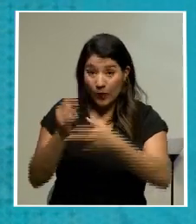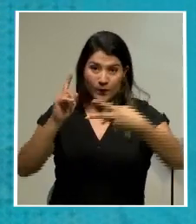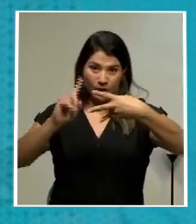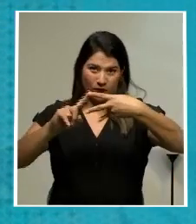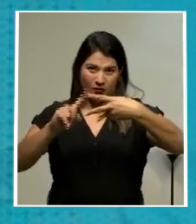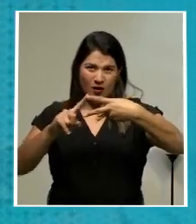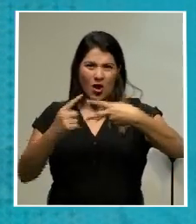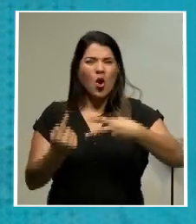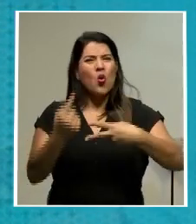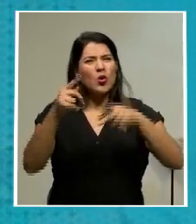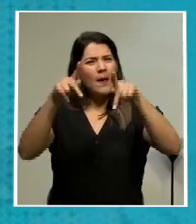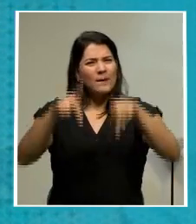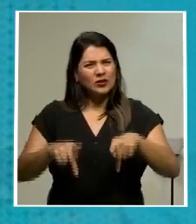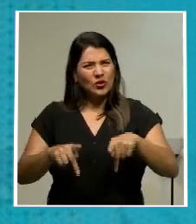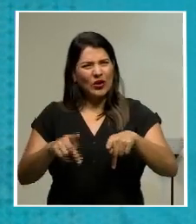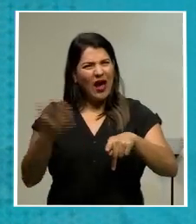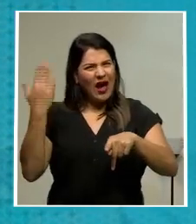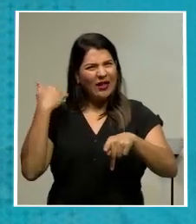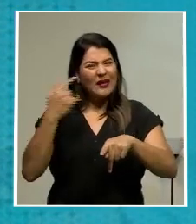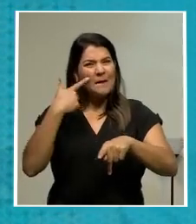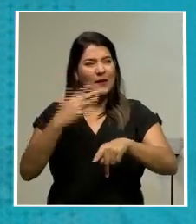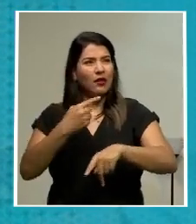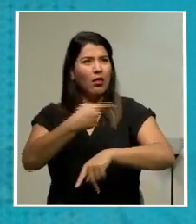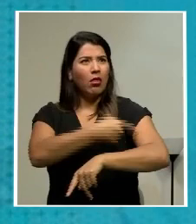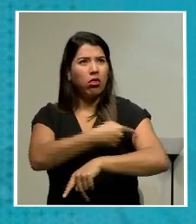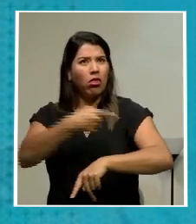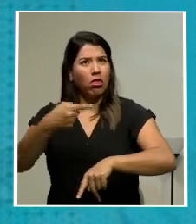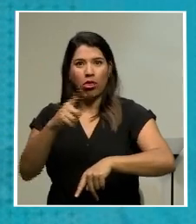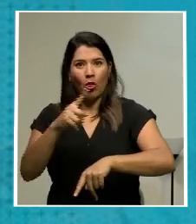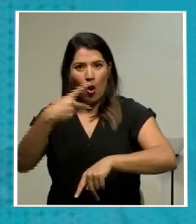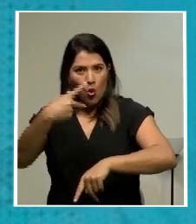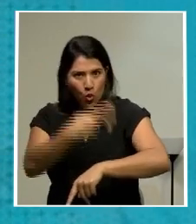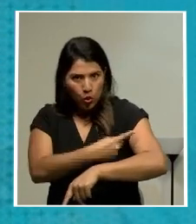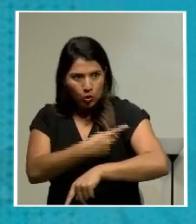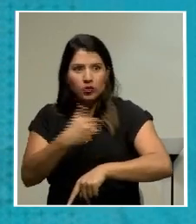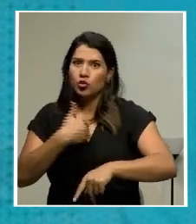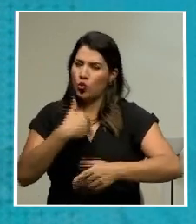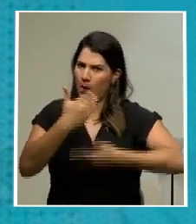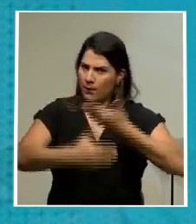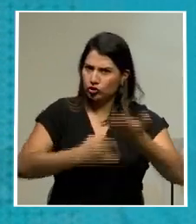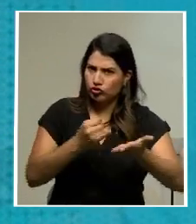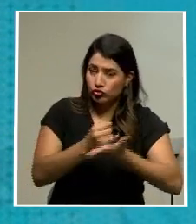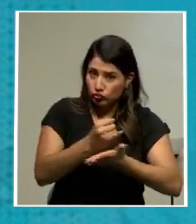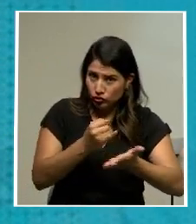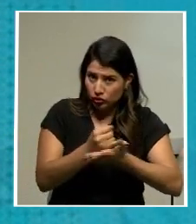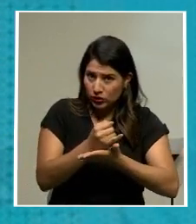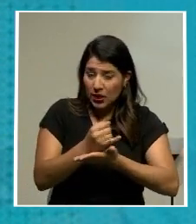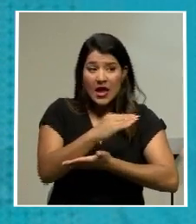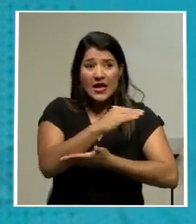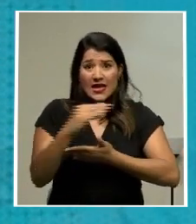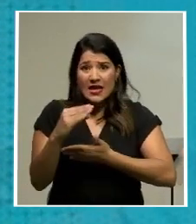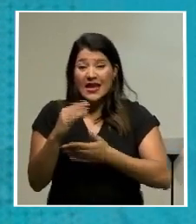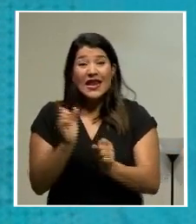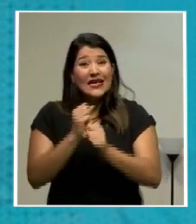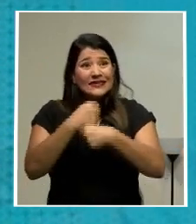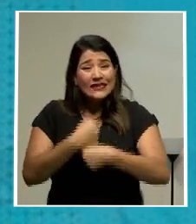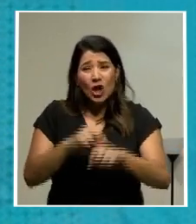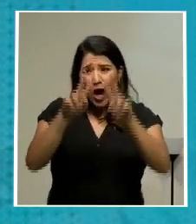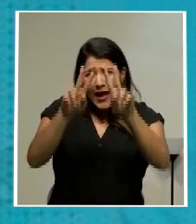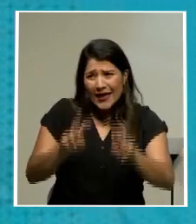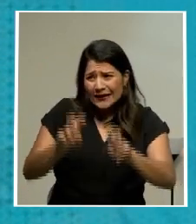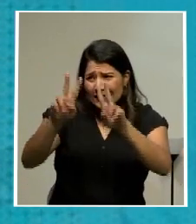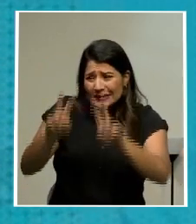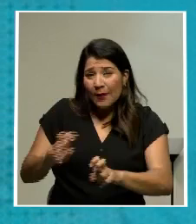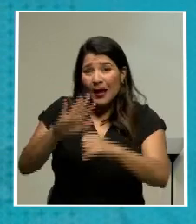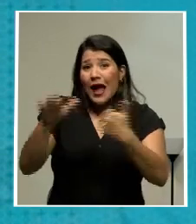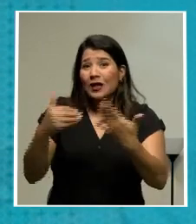de la persona que no le inyectaron el líquido, fue profusamente investigado, al punto que se le hicieron exámenes de antígenos a todas las personas